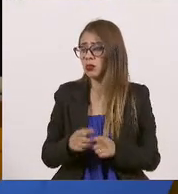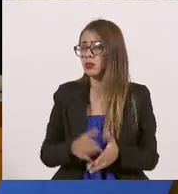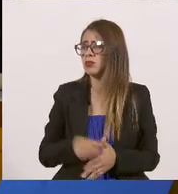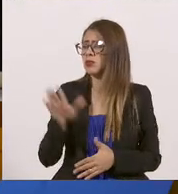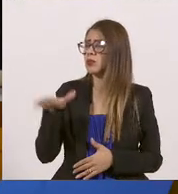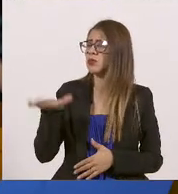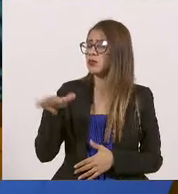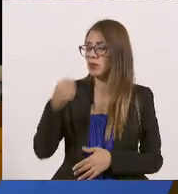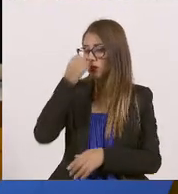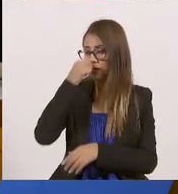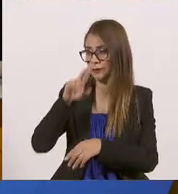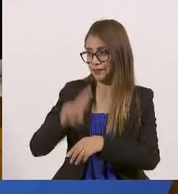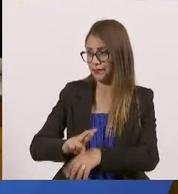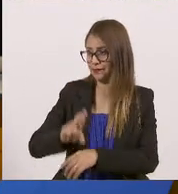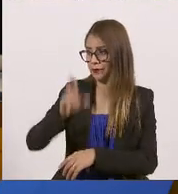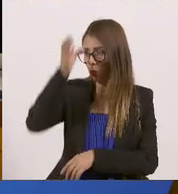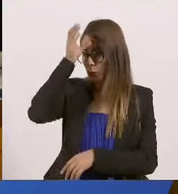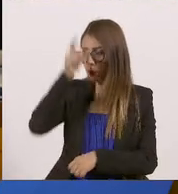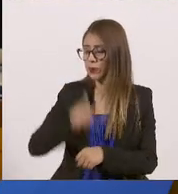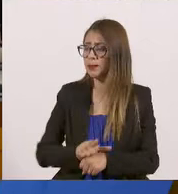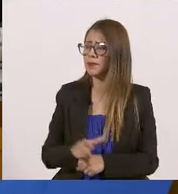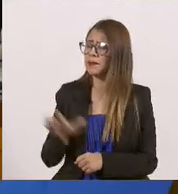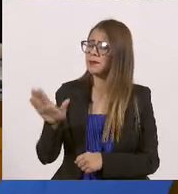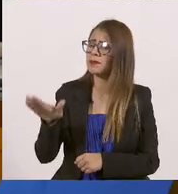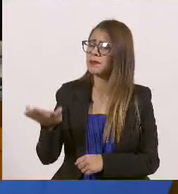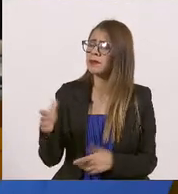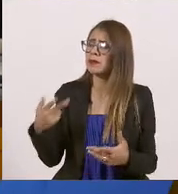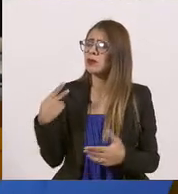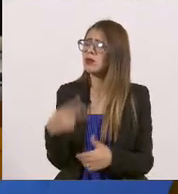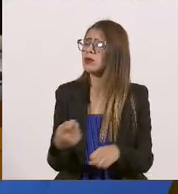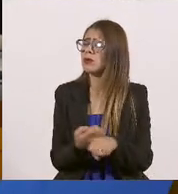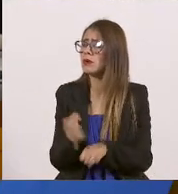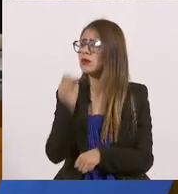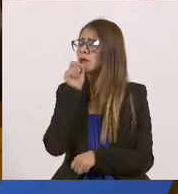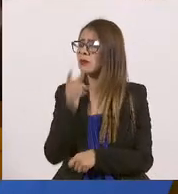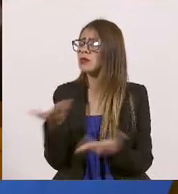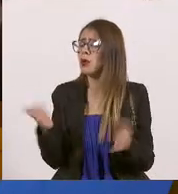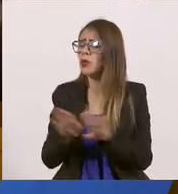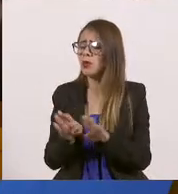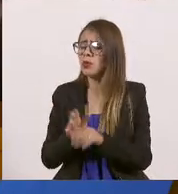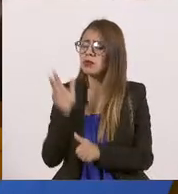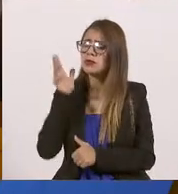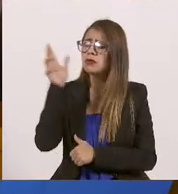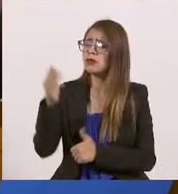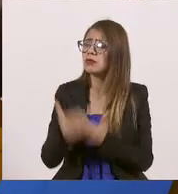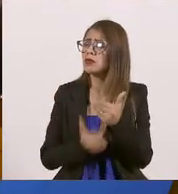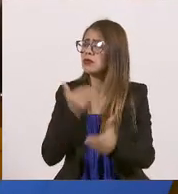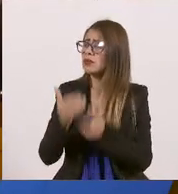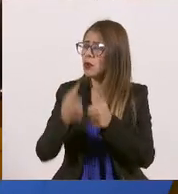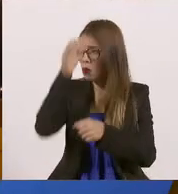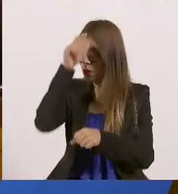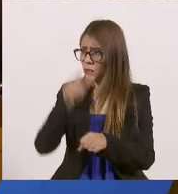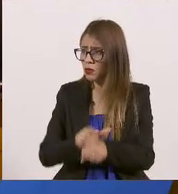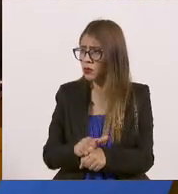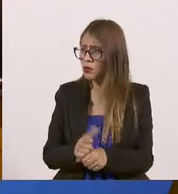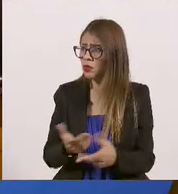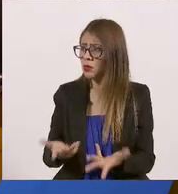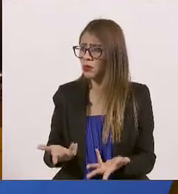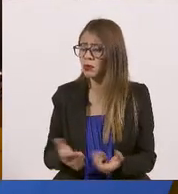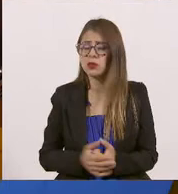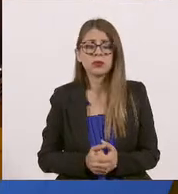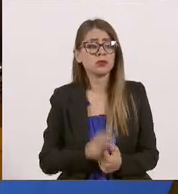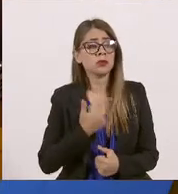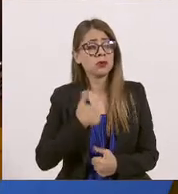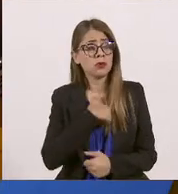secretaria, ya retomando otros rumbos, ¿qué es lo que viene para Jalisco en cuanto a la reactivación económica del sector cultural? Bueno, justo hemos visto